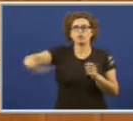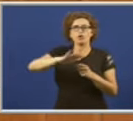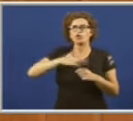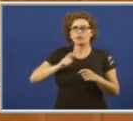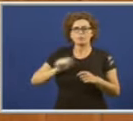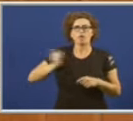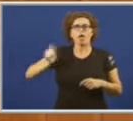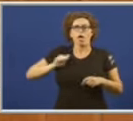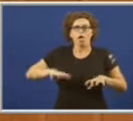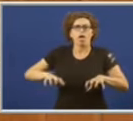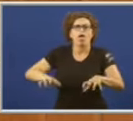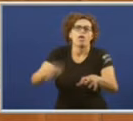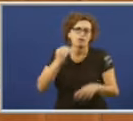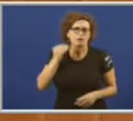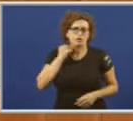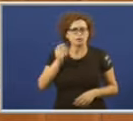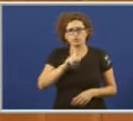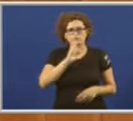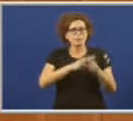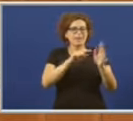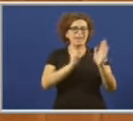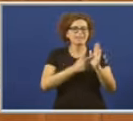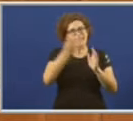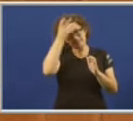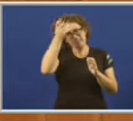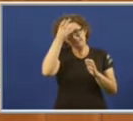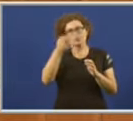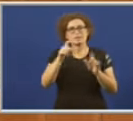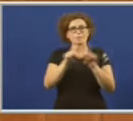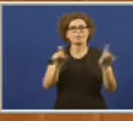territorio retiren a lei de iniciativas empresariais.